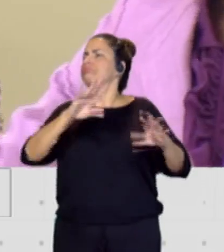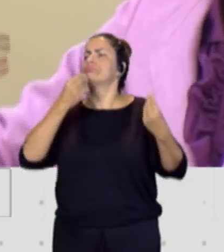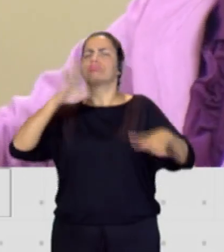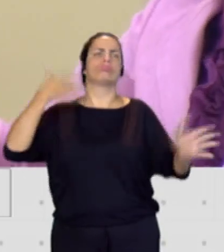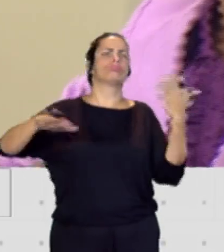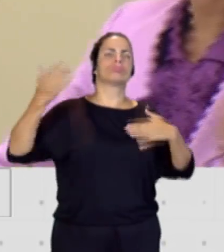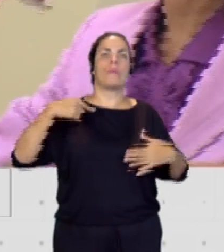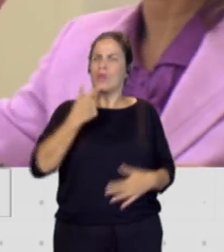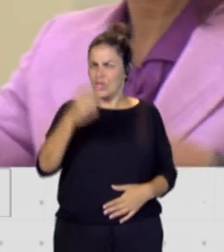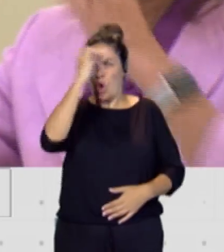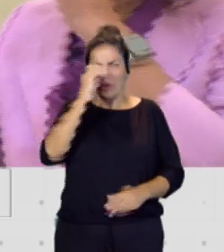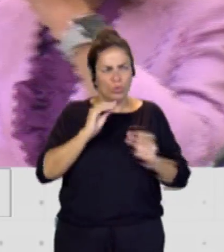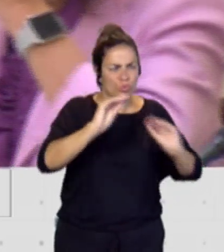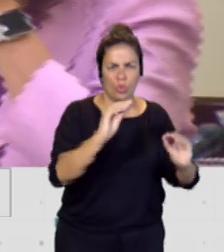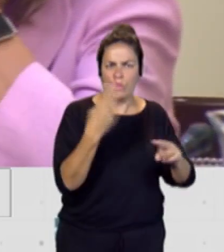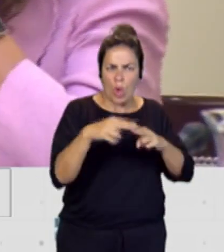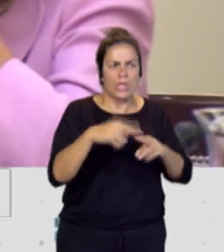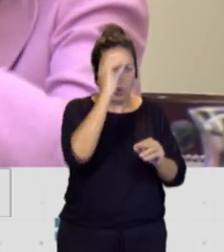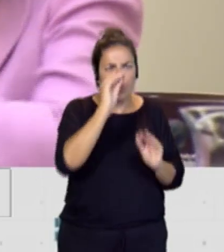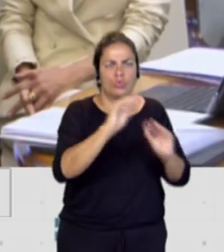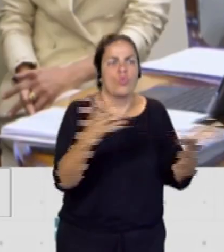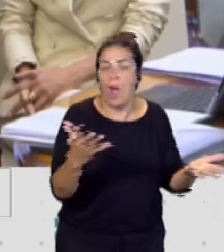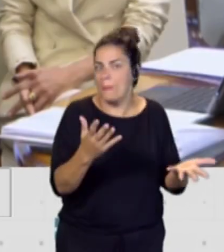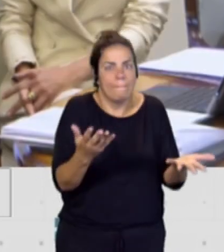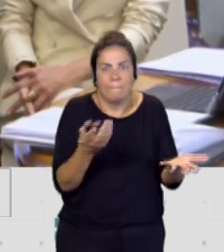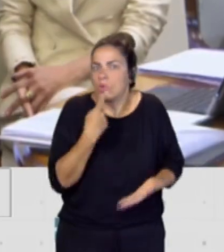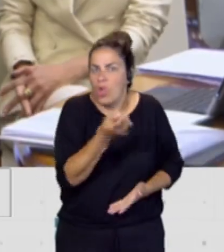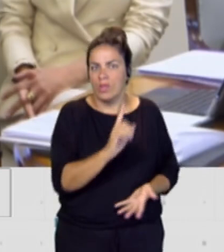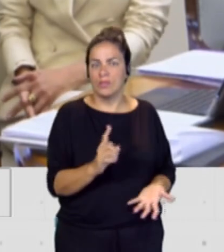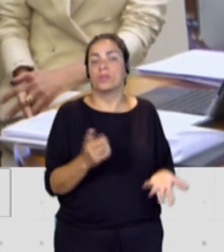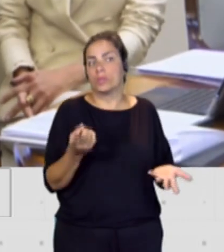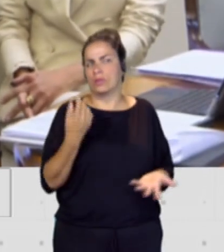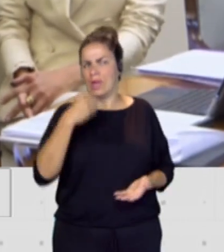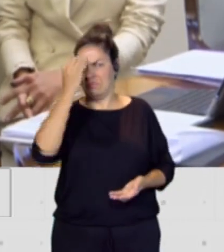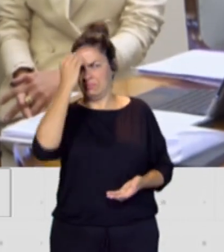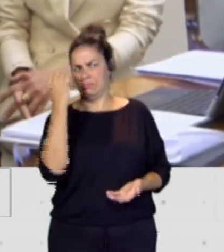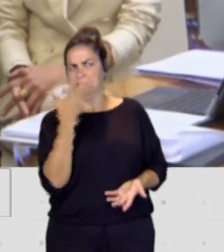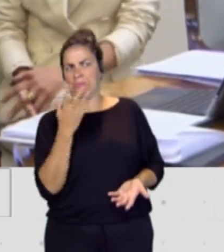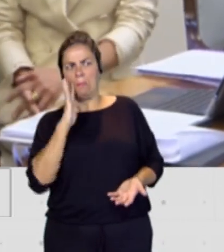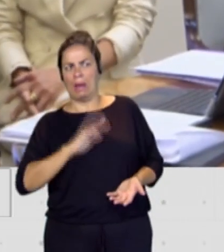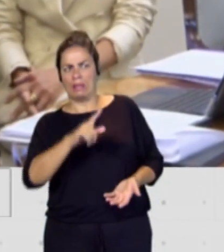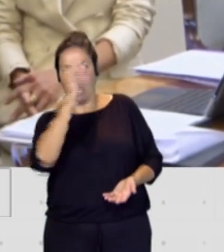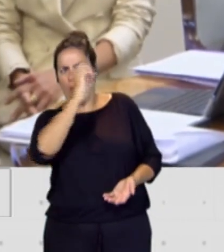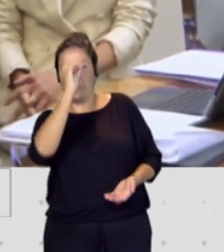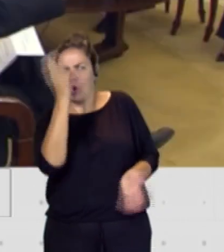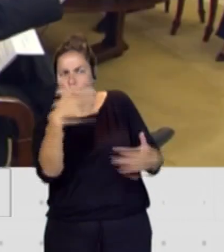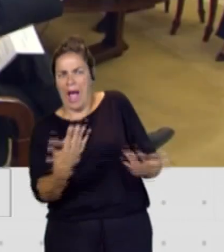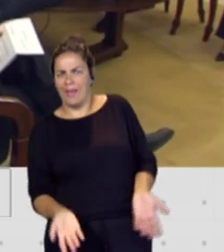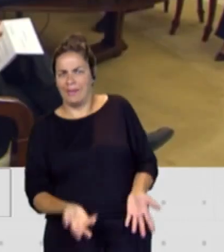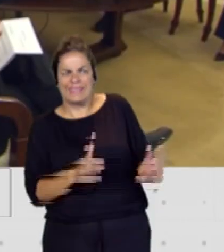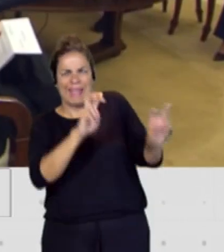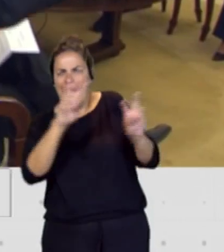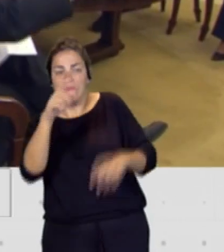nada de posicionamiento político y a veces uno empieza a pensar que es que el señor Domínguez no tiene opinión sobre nada. El Partido Popular